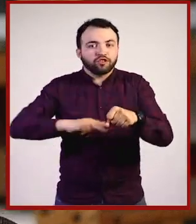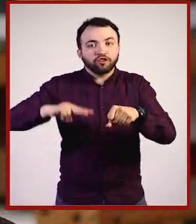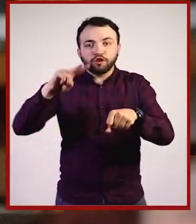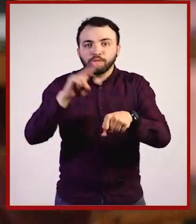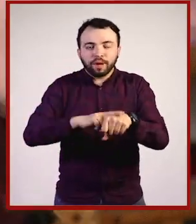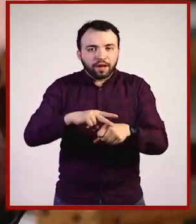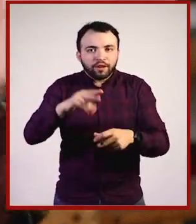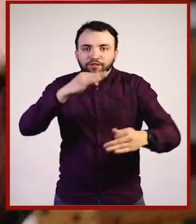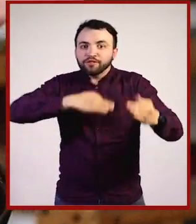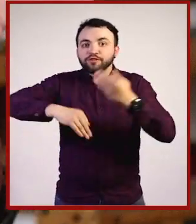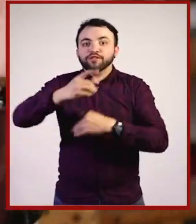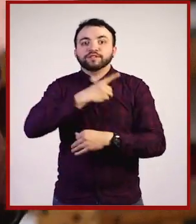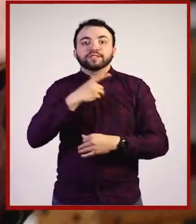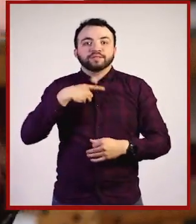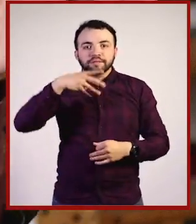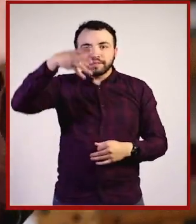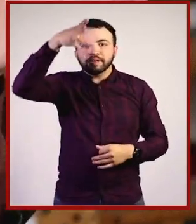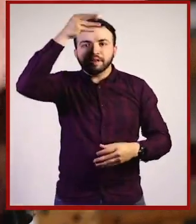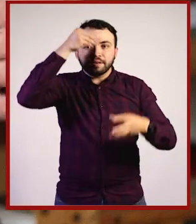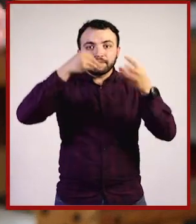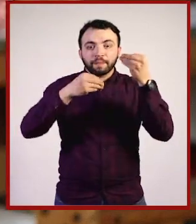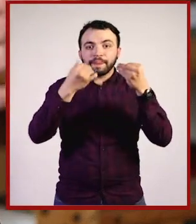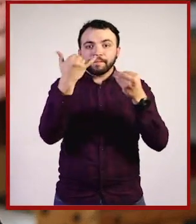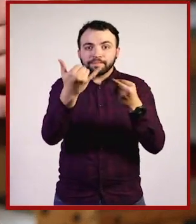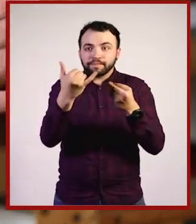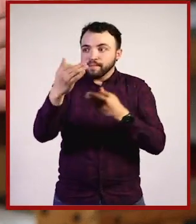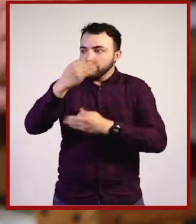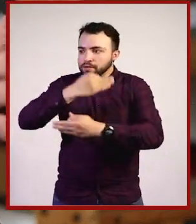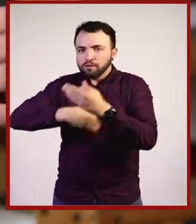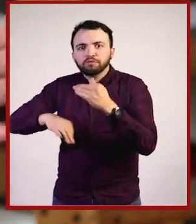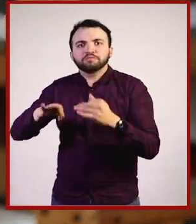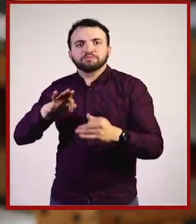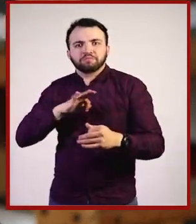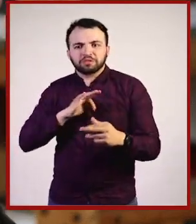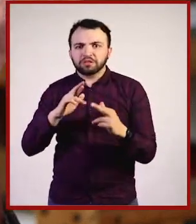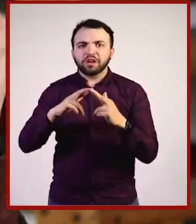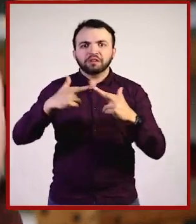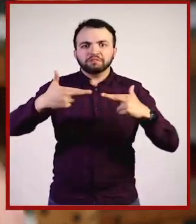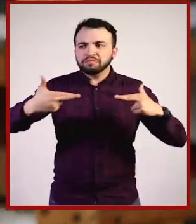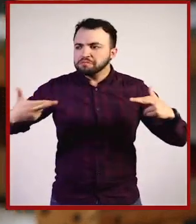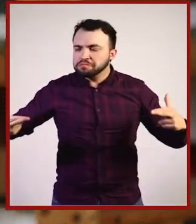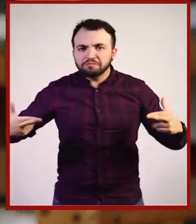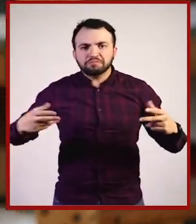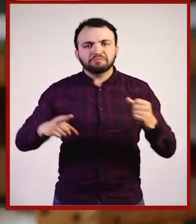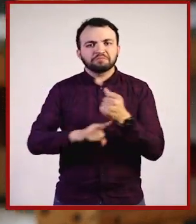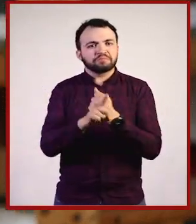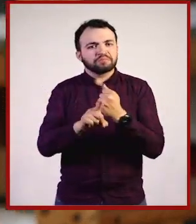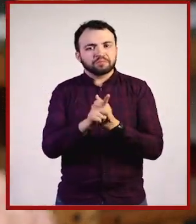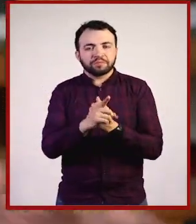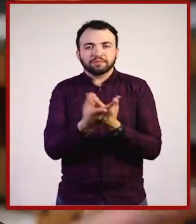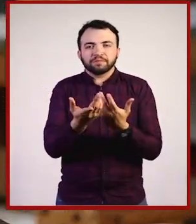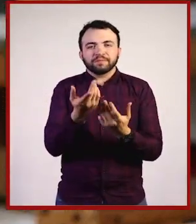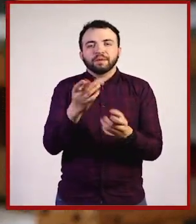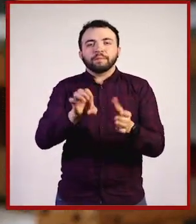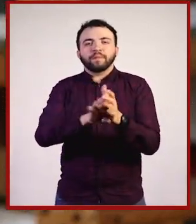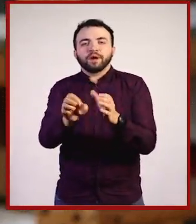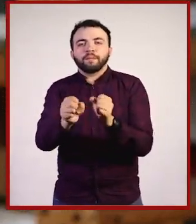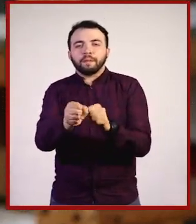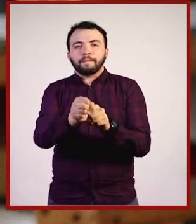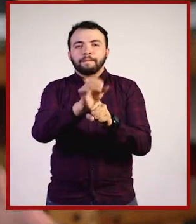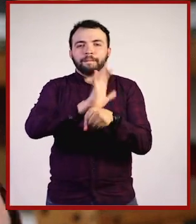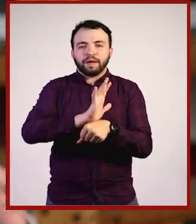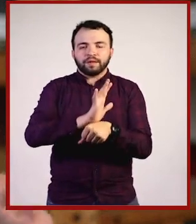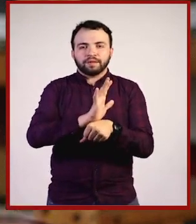beneficia. Y solo entre todos podemos resolver los problemas. Lo hemos visto en la pandemia. La gente está